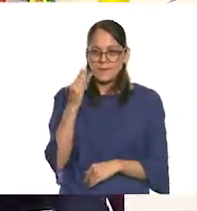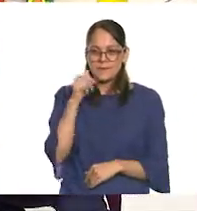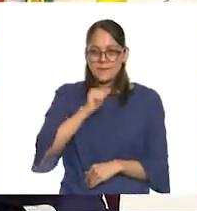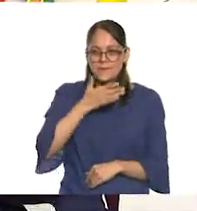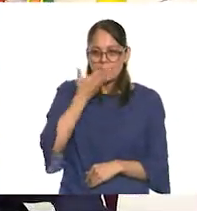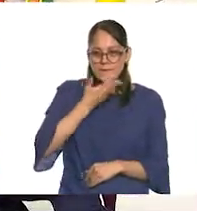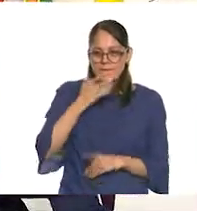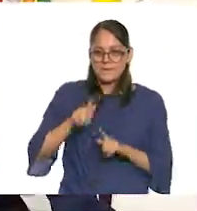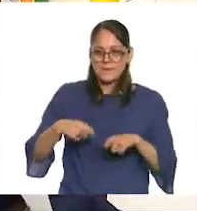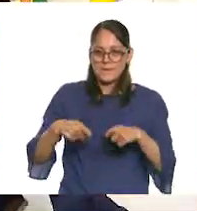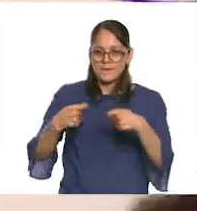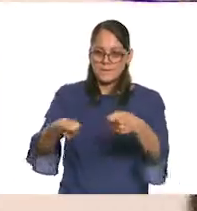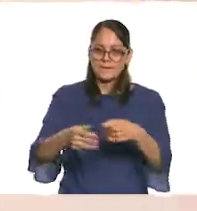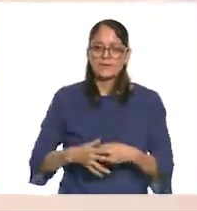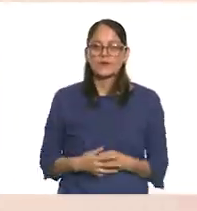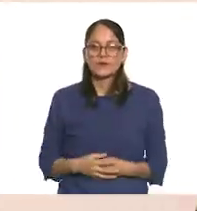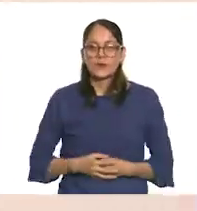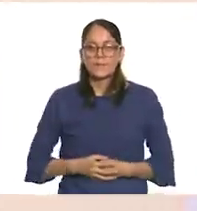Exactamente.